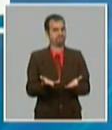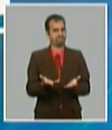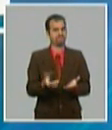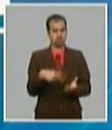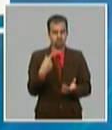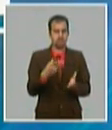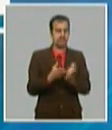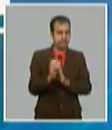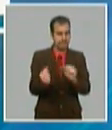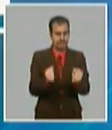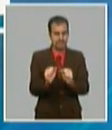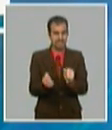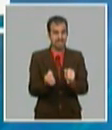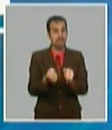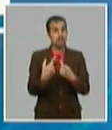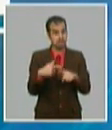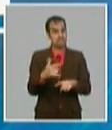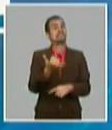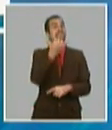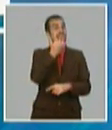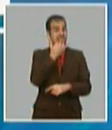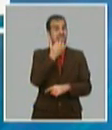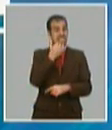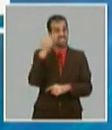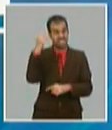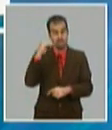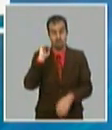pero nos sentimos el embate del bloqueo